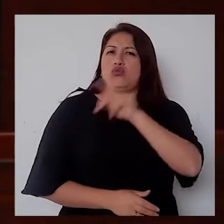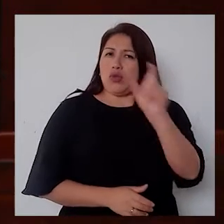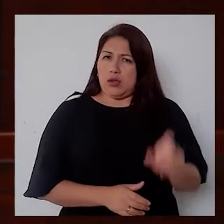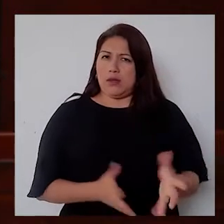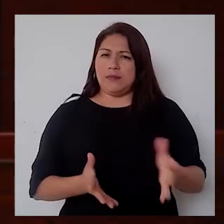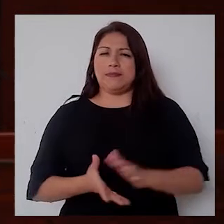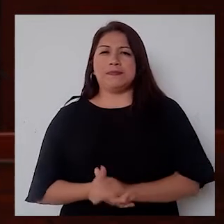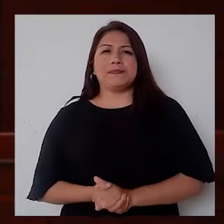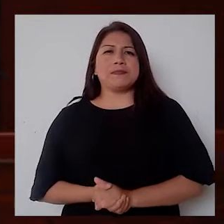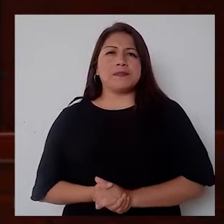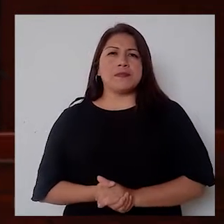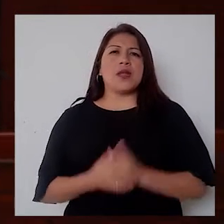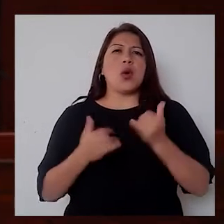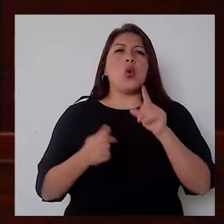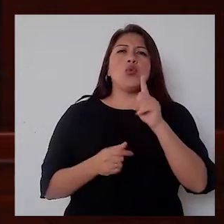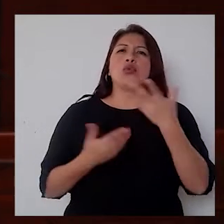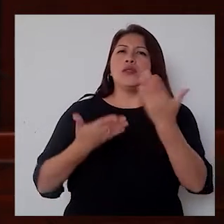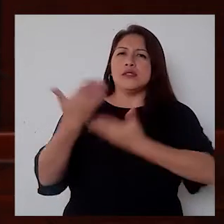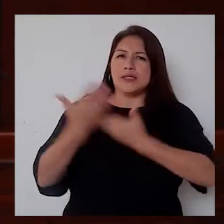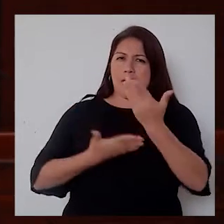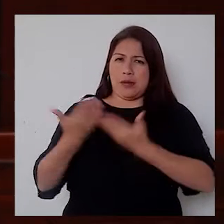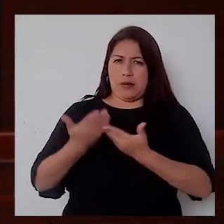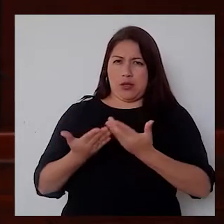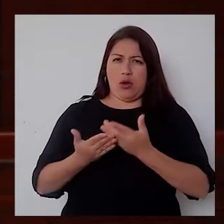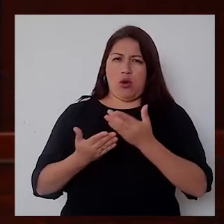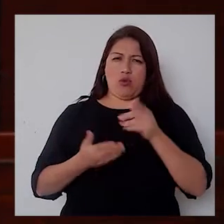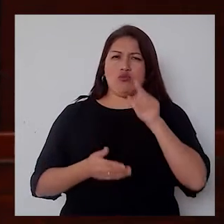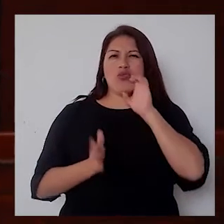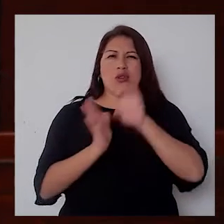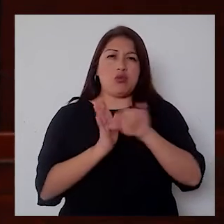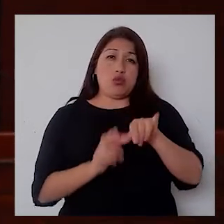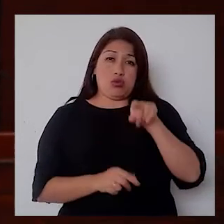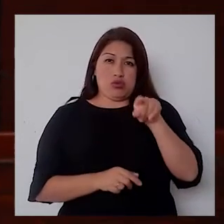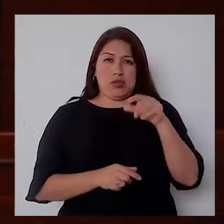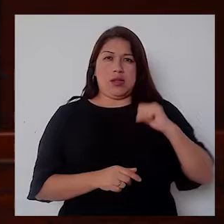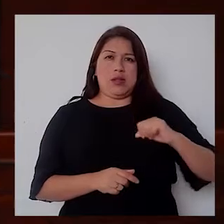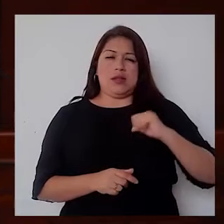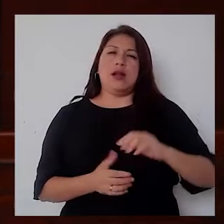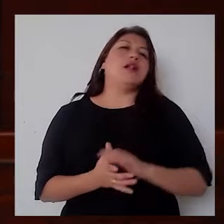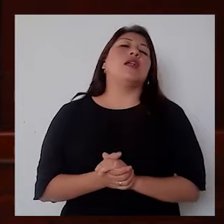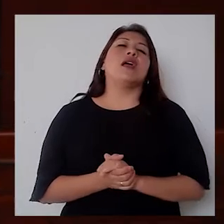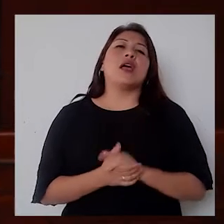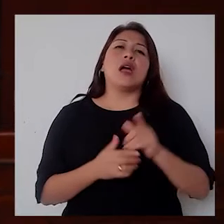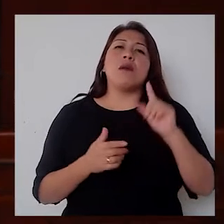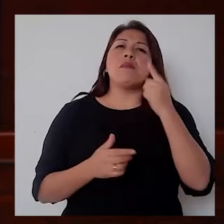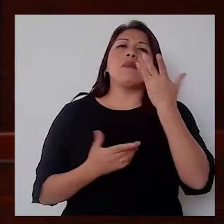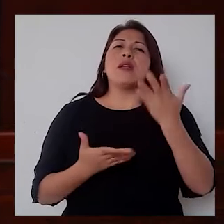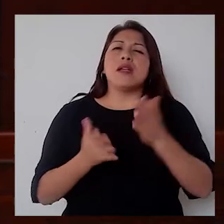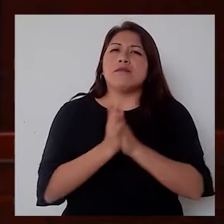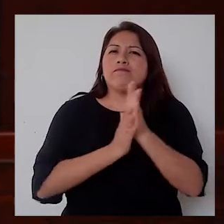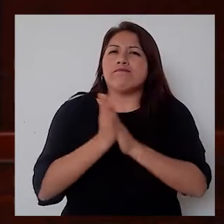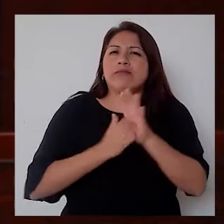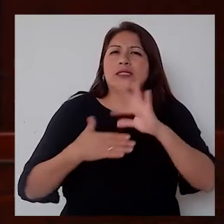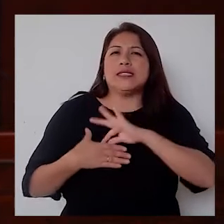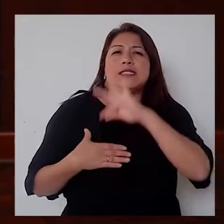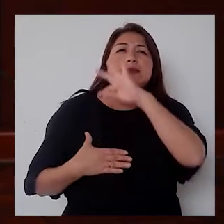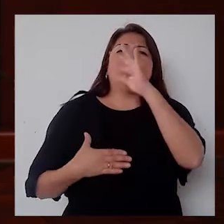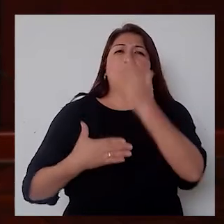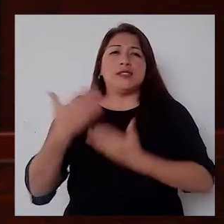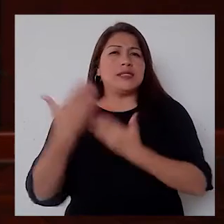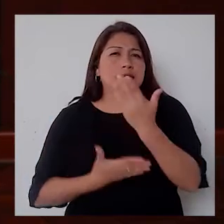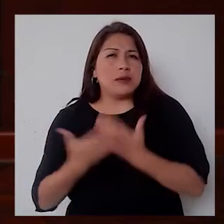Dicen que para un servidor público como usted, por ejemplo, es importante tener un espíritu de servir, pero también una